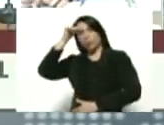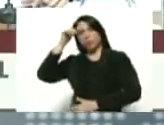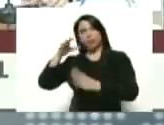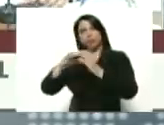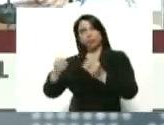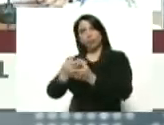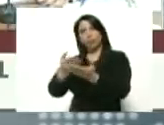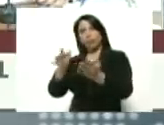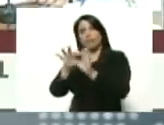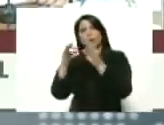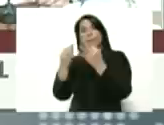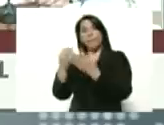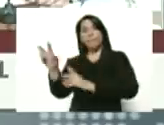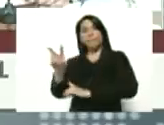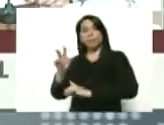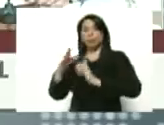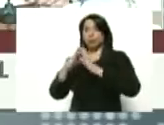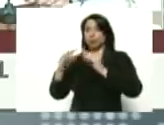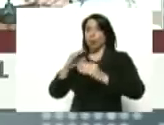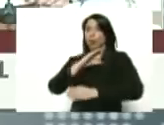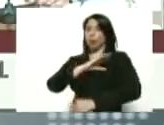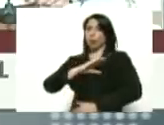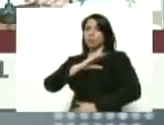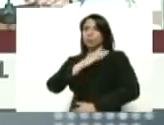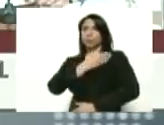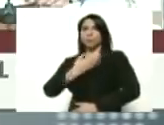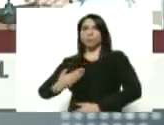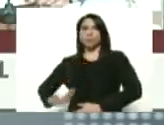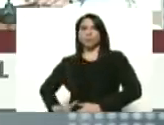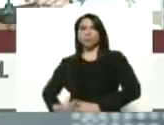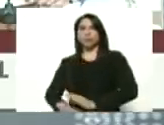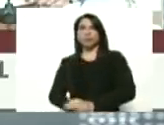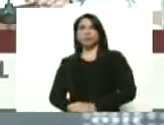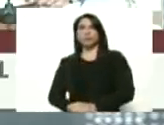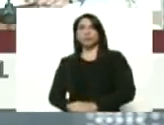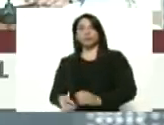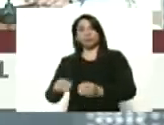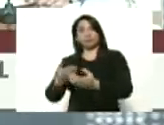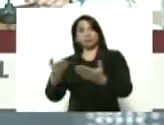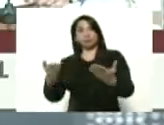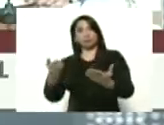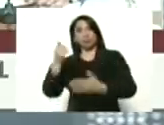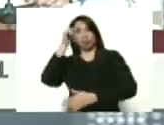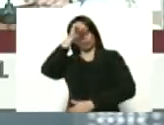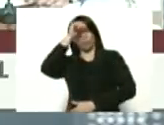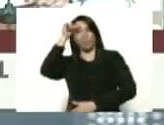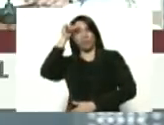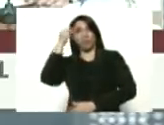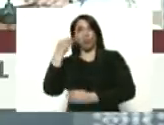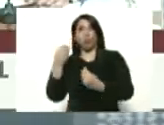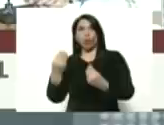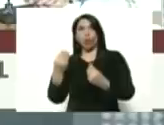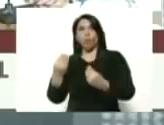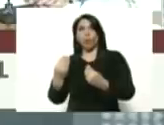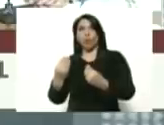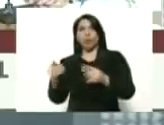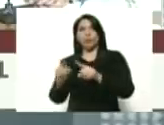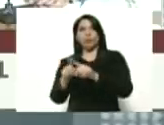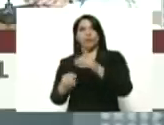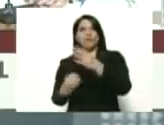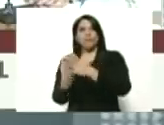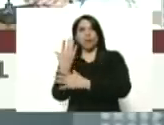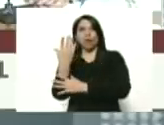familia venezolana, para toda la comisión presidencial, que está allí el domingo, como un clavel, ahí,